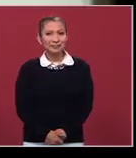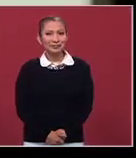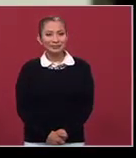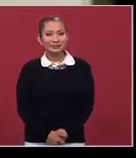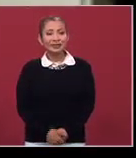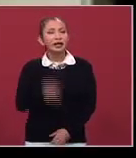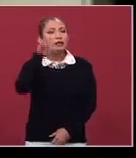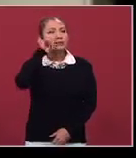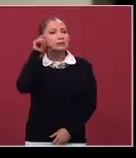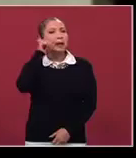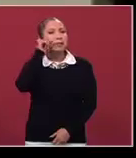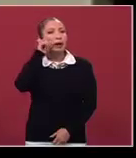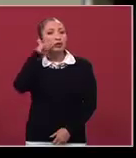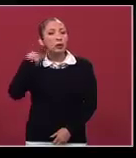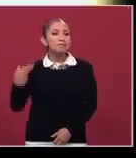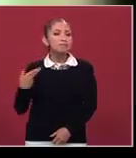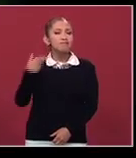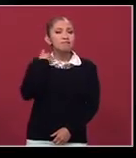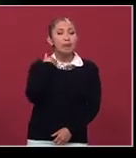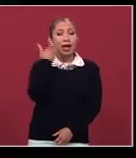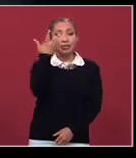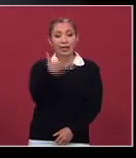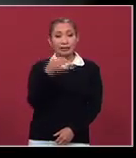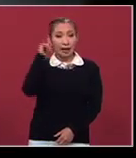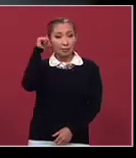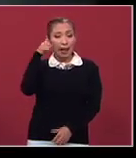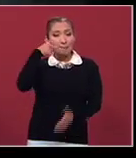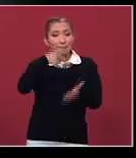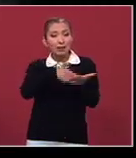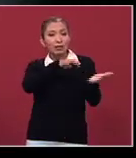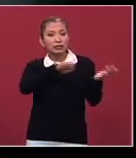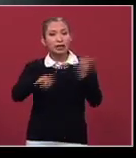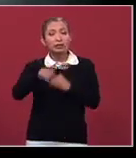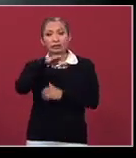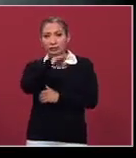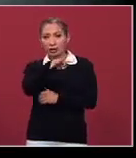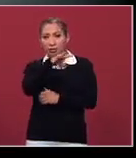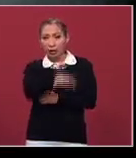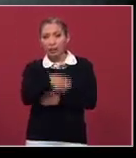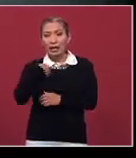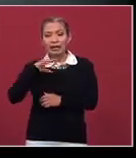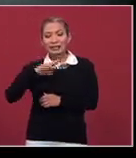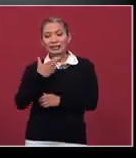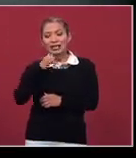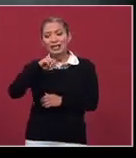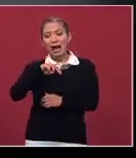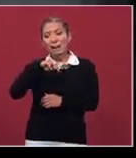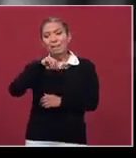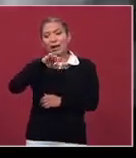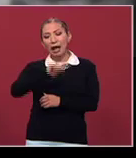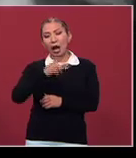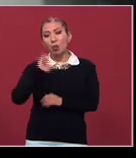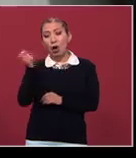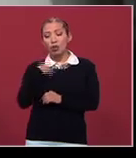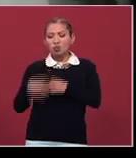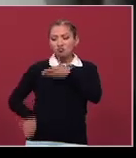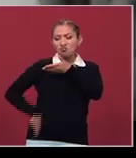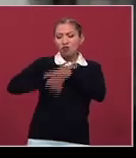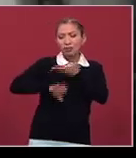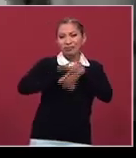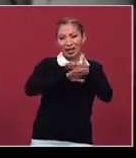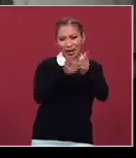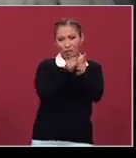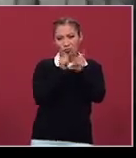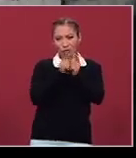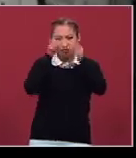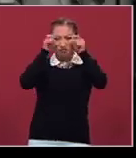Emiliano Zapata fue asesinado el 10 de abril de 1919 en Chinameca, tras sufrir el embate de las